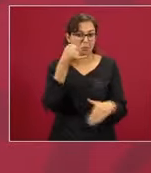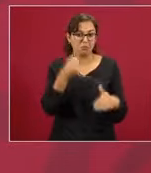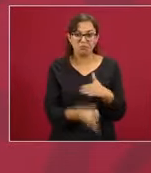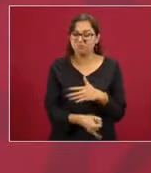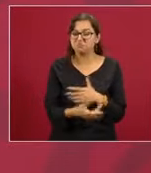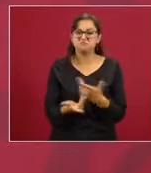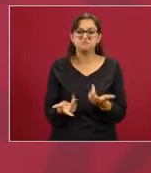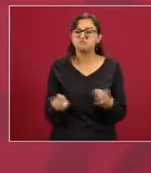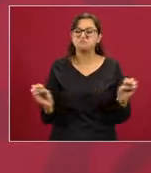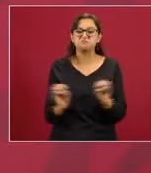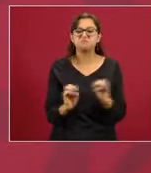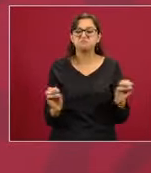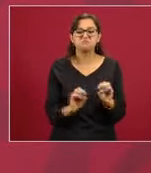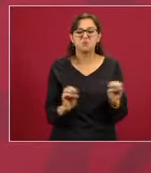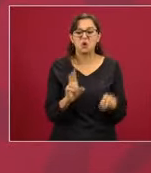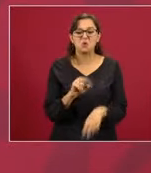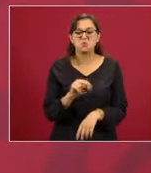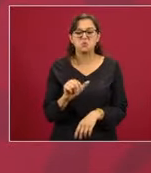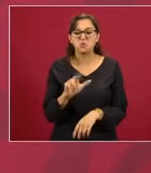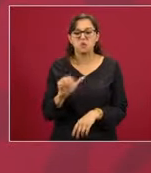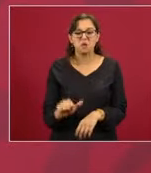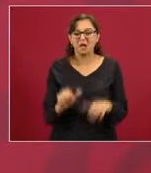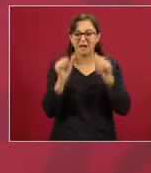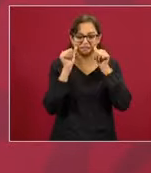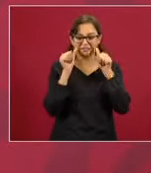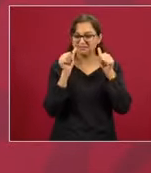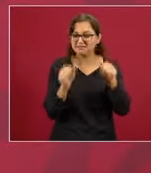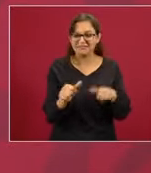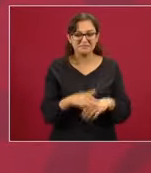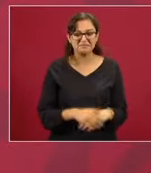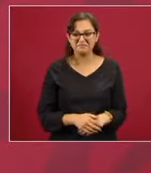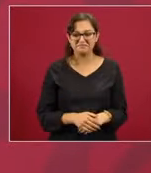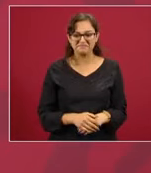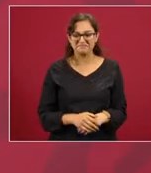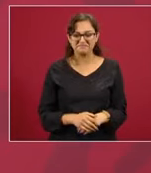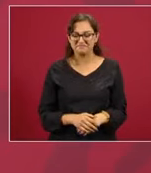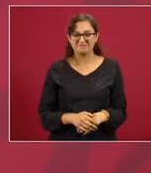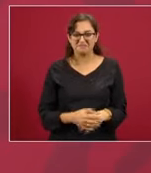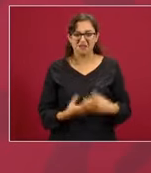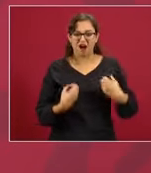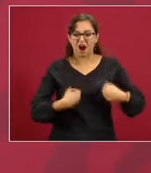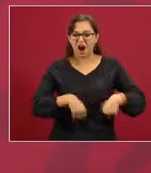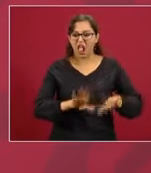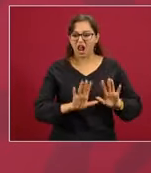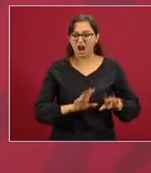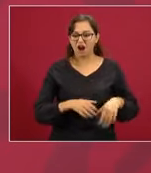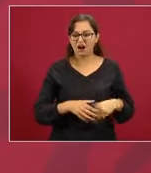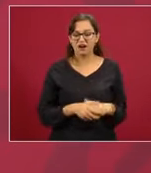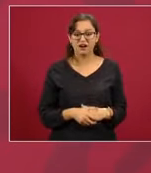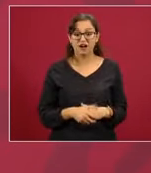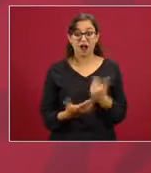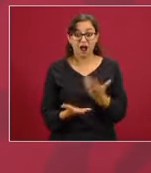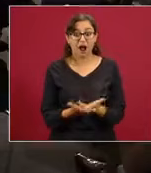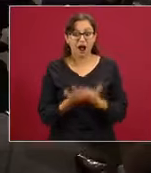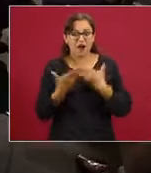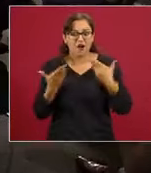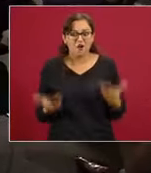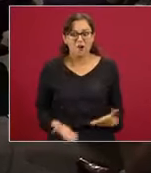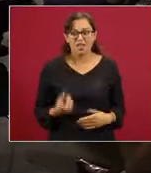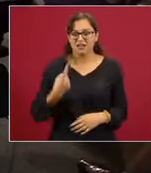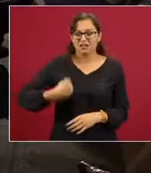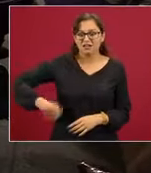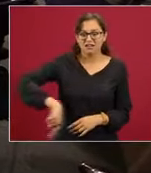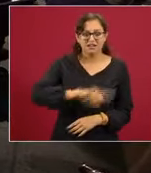Y ahora que decidimos que vamos a